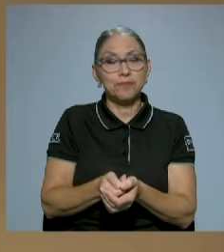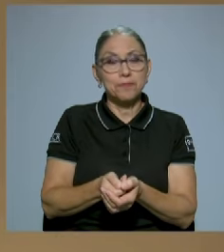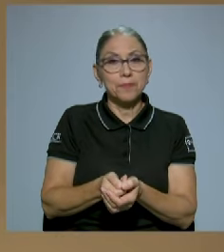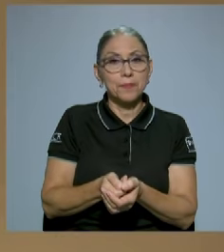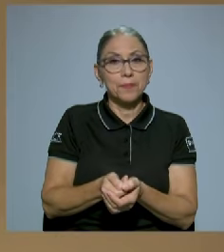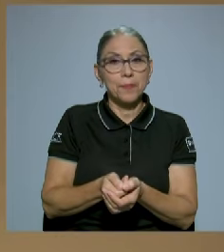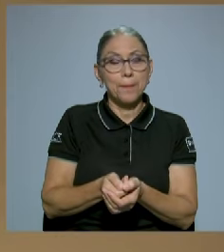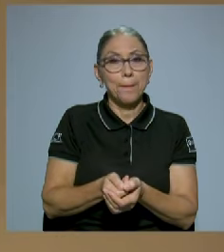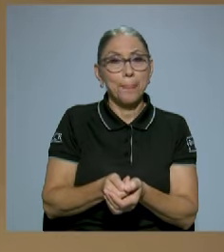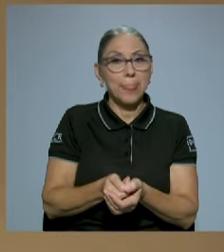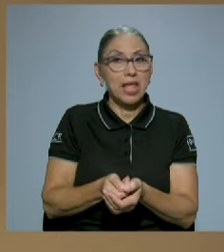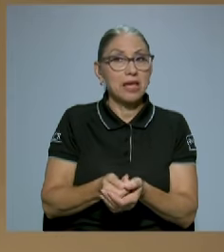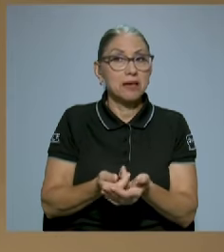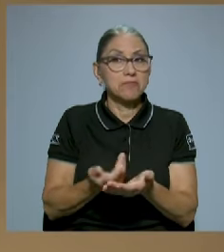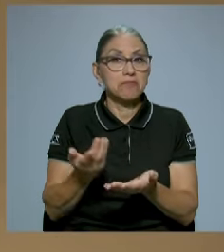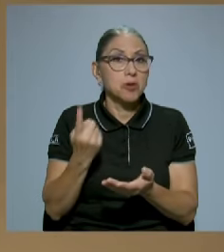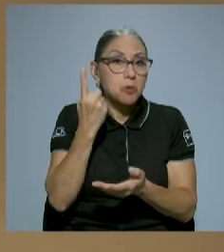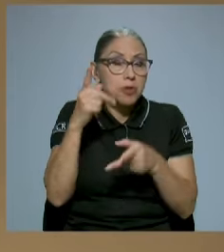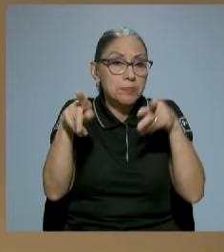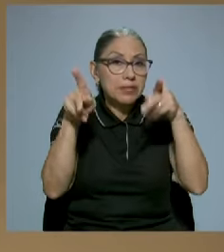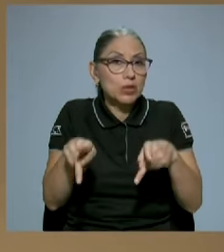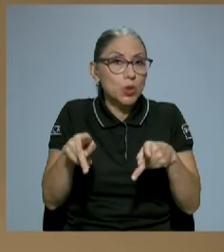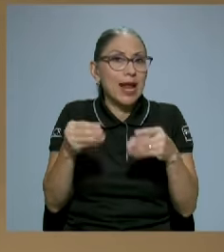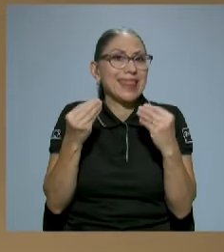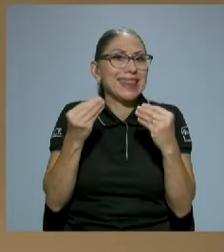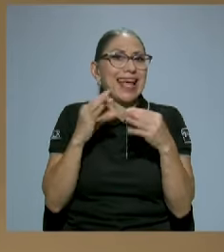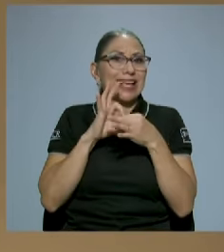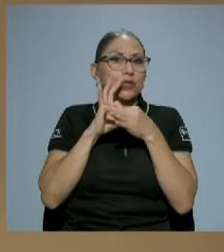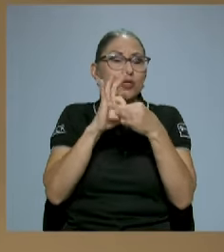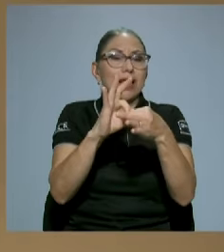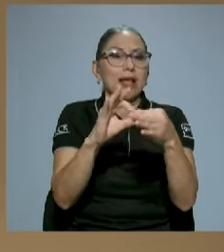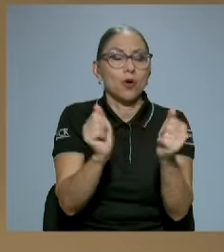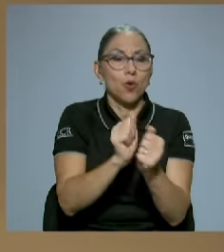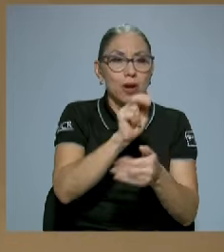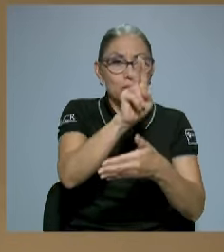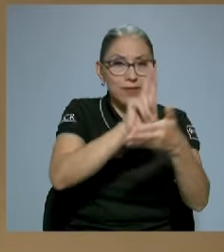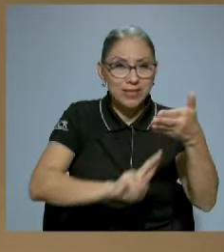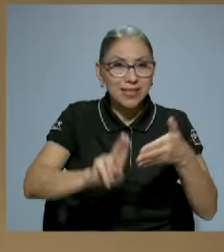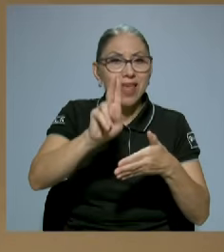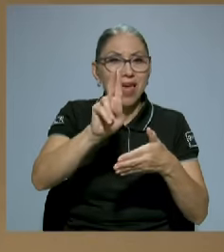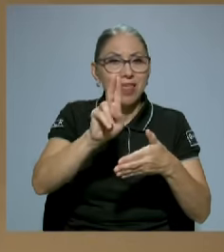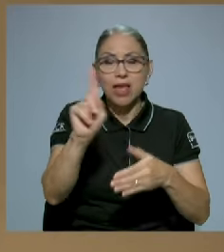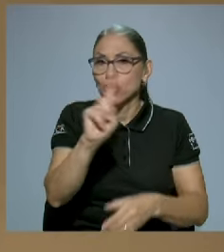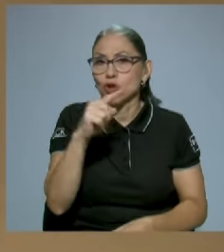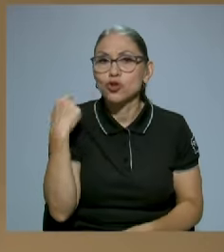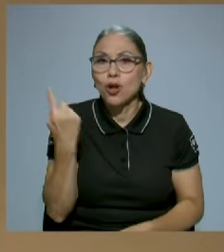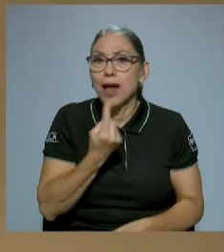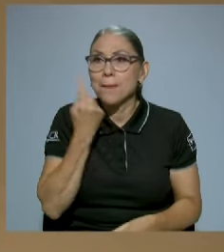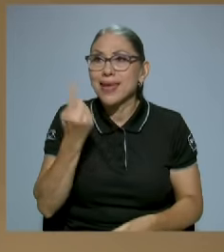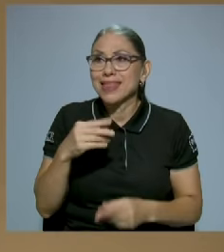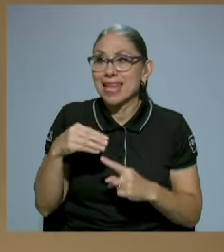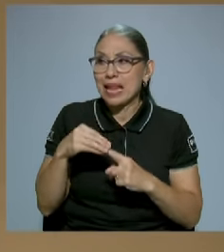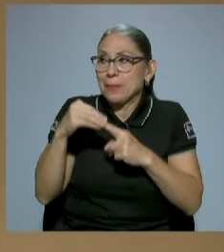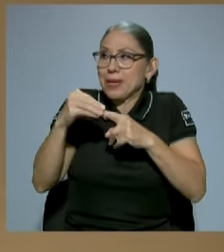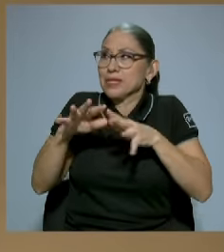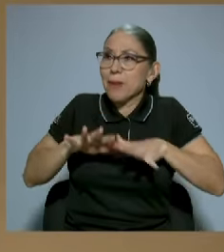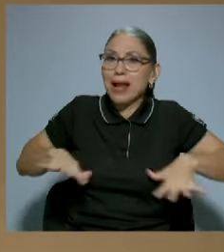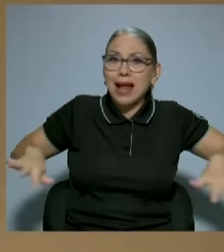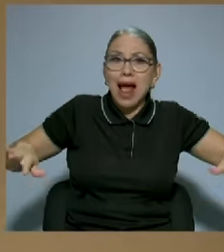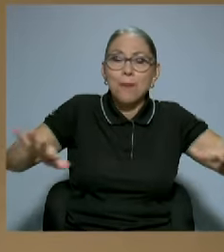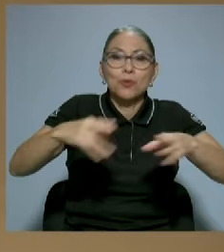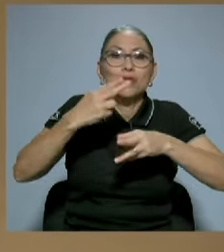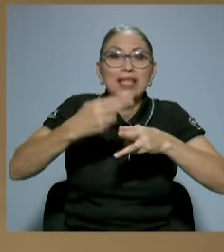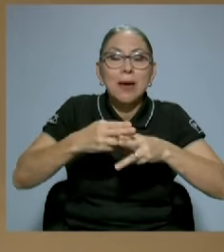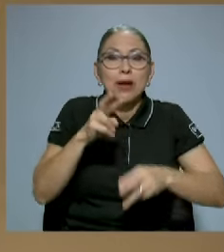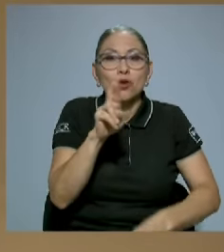que alguien que está tan asociado con la universidad, no solo es que el campus principal se llama Rodrigo